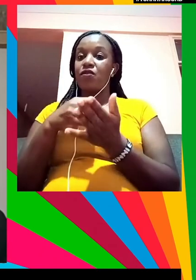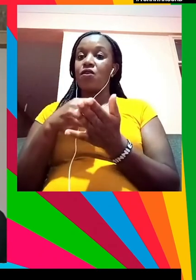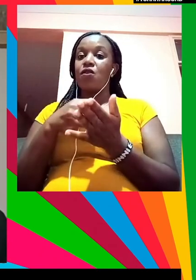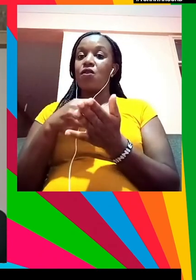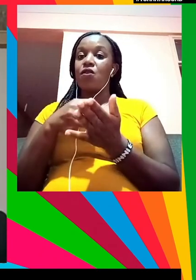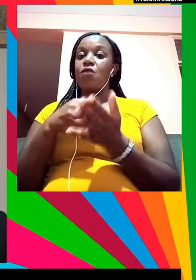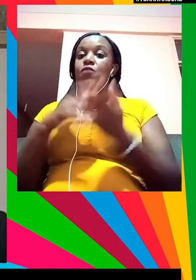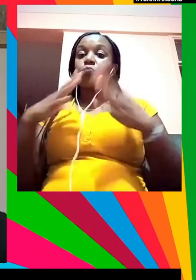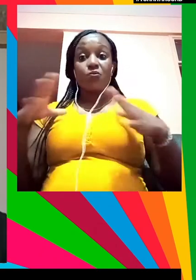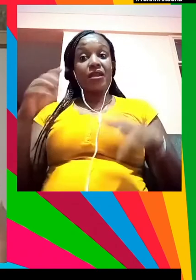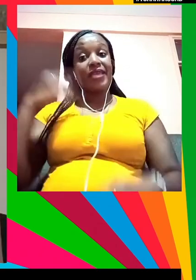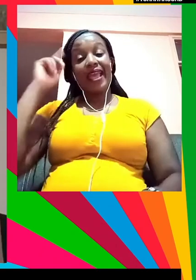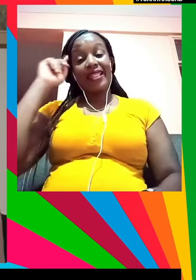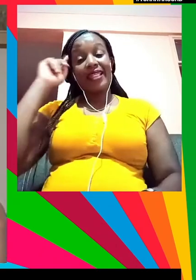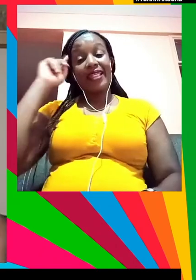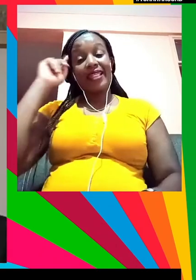Creo que